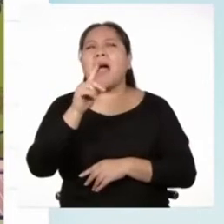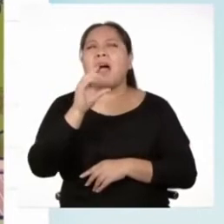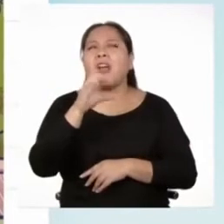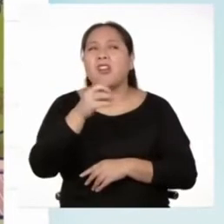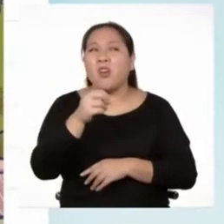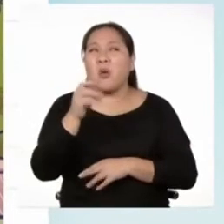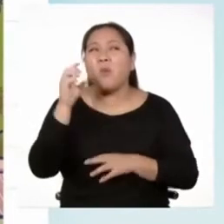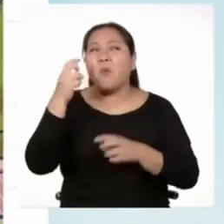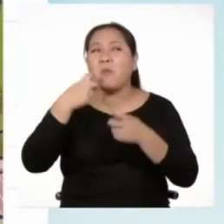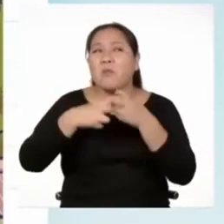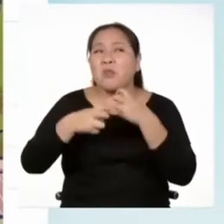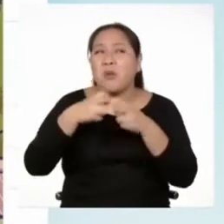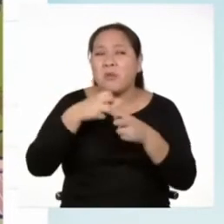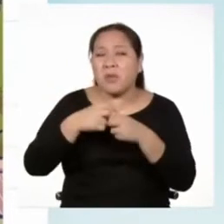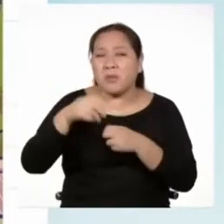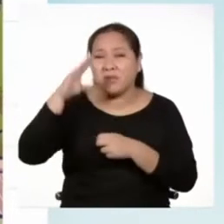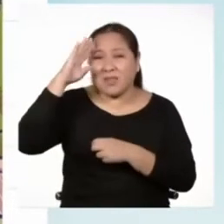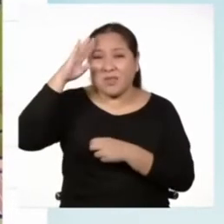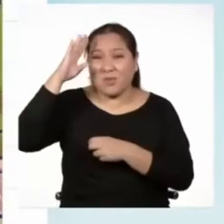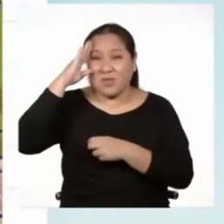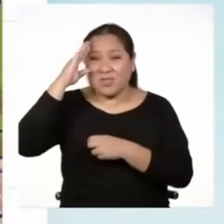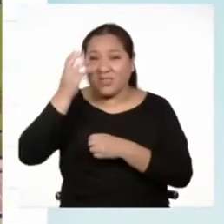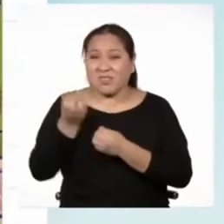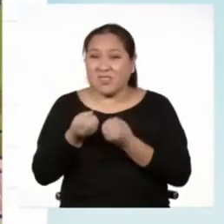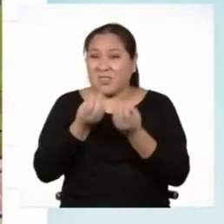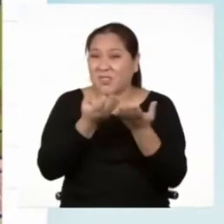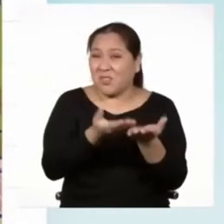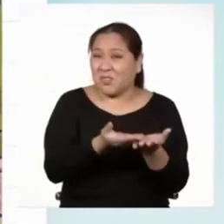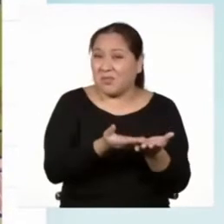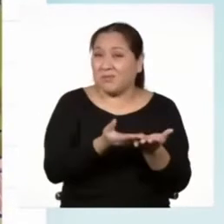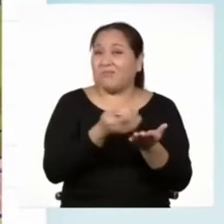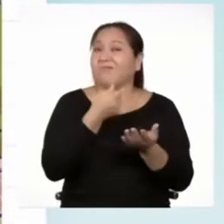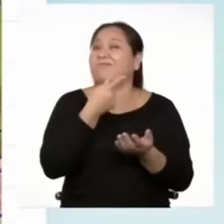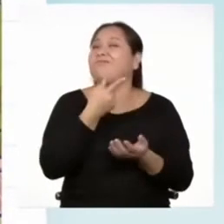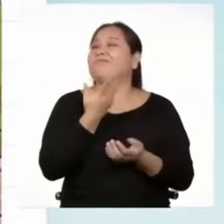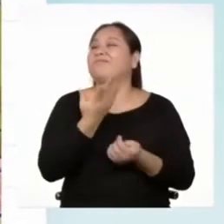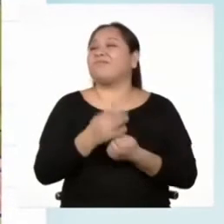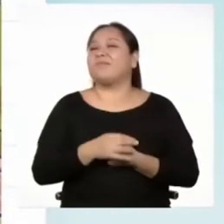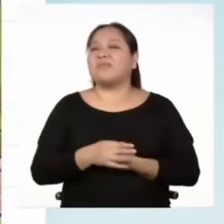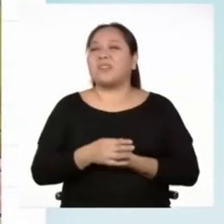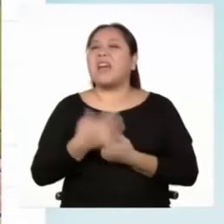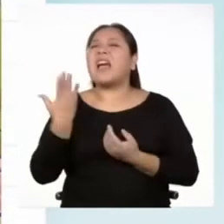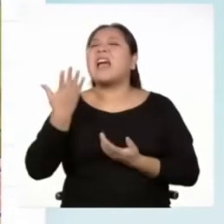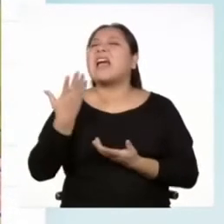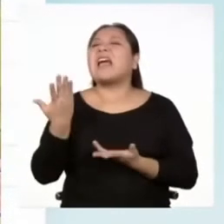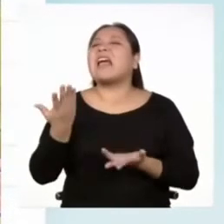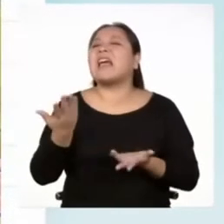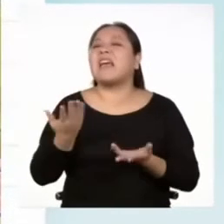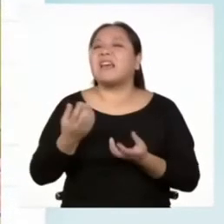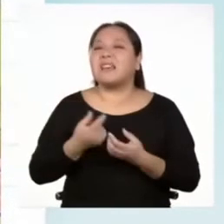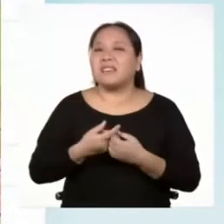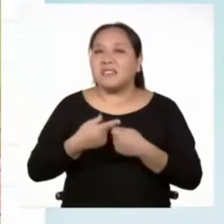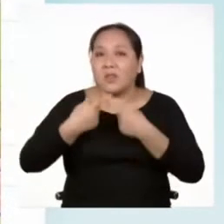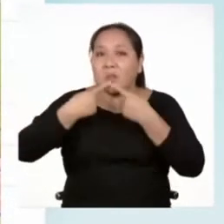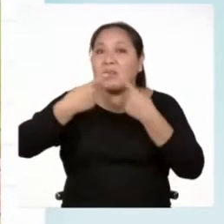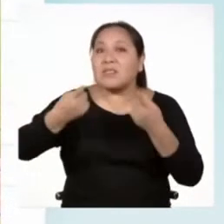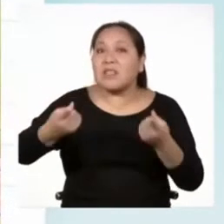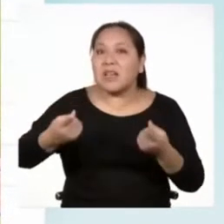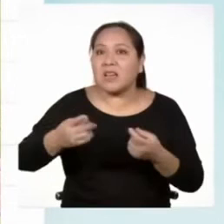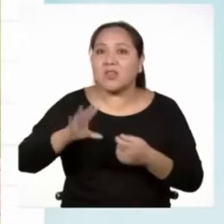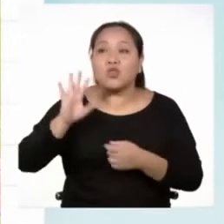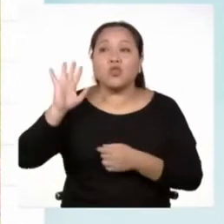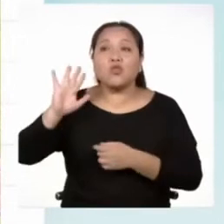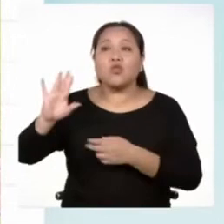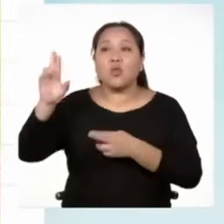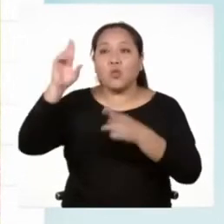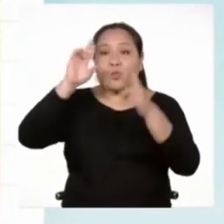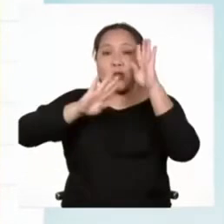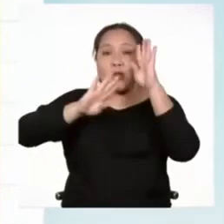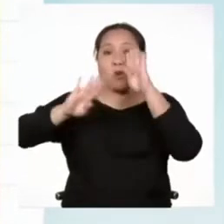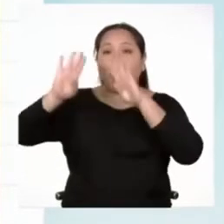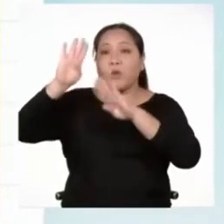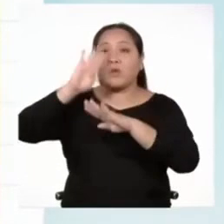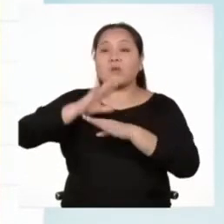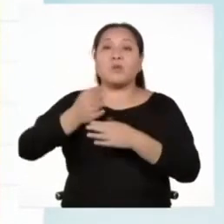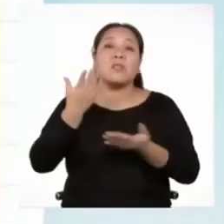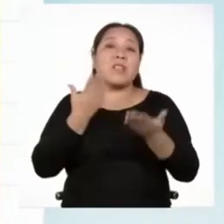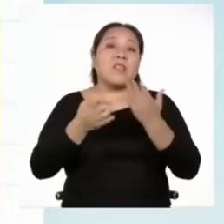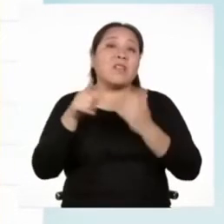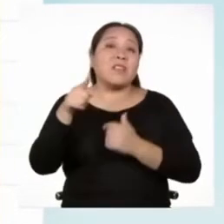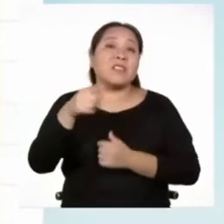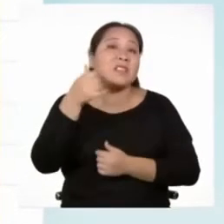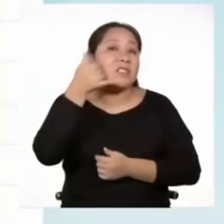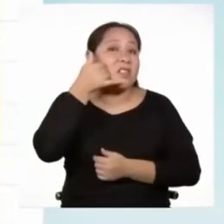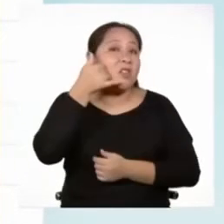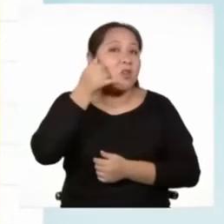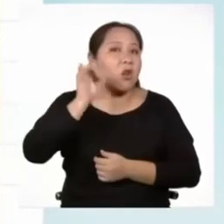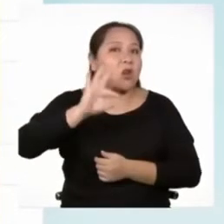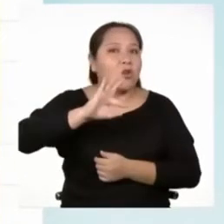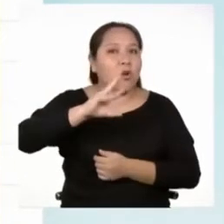policía. En ese sentido, lo que nos quiere transmitir es su preocupación, pues probablemente este celular fue robado